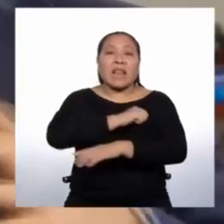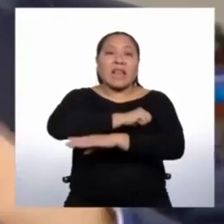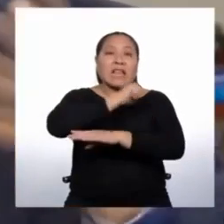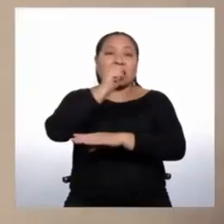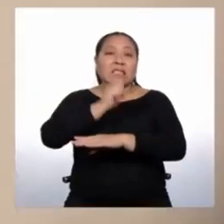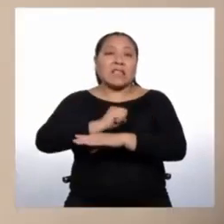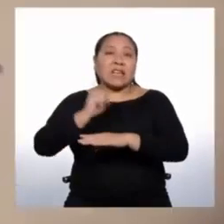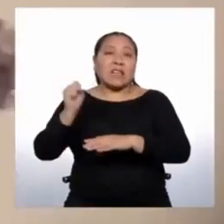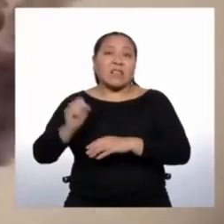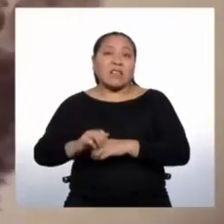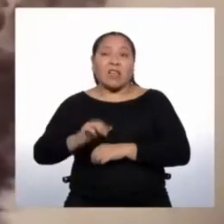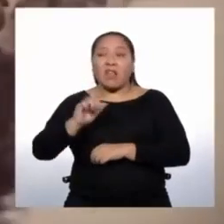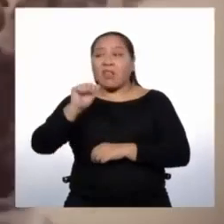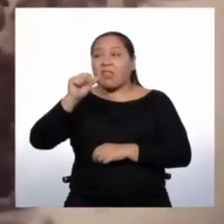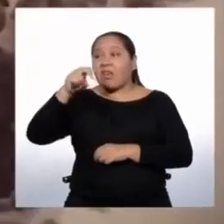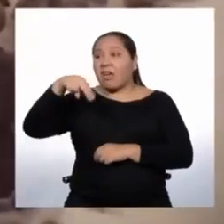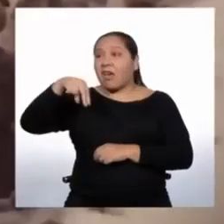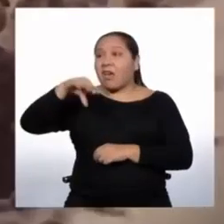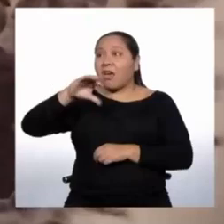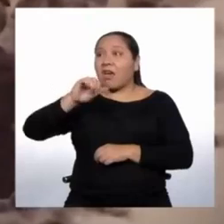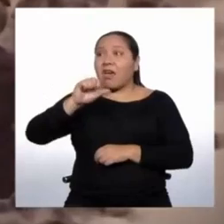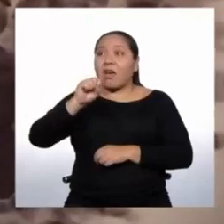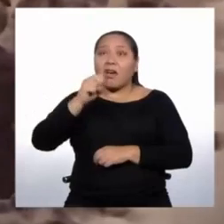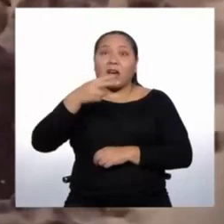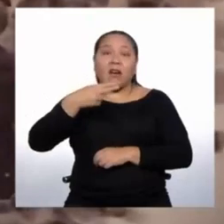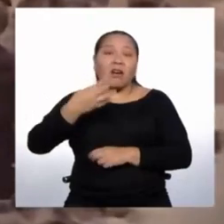Huancabelica.